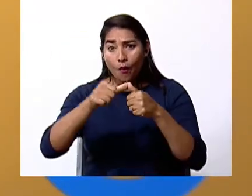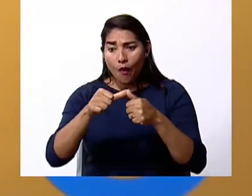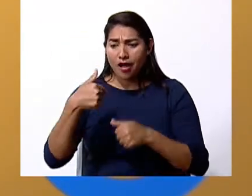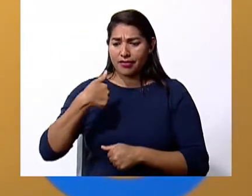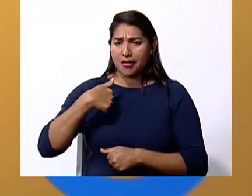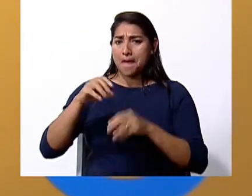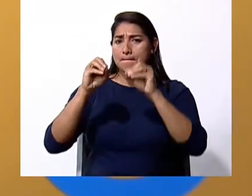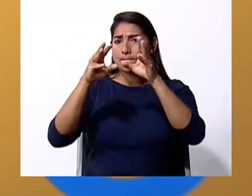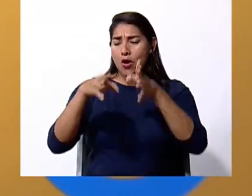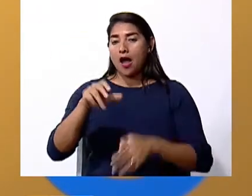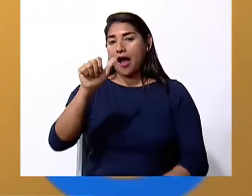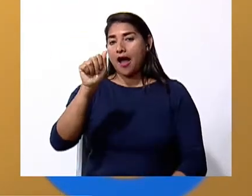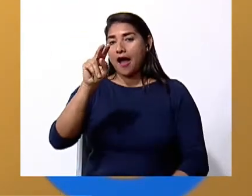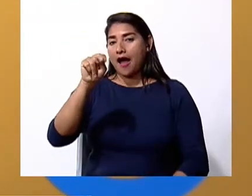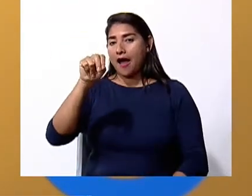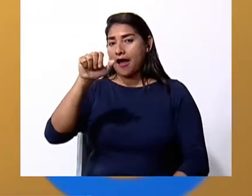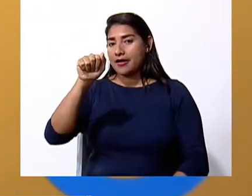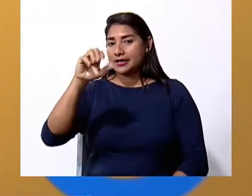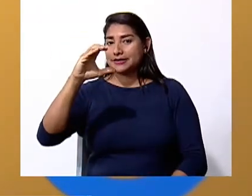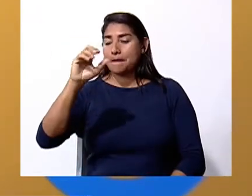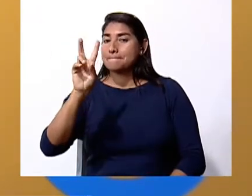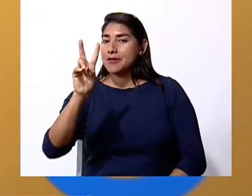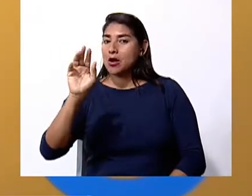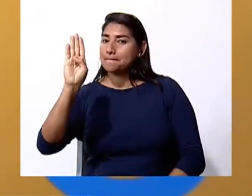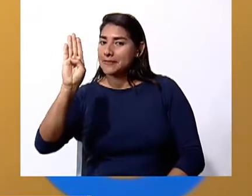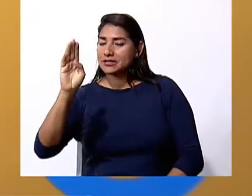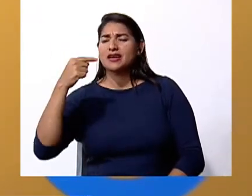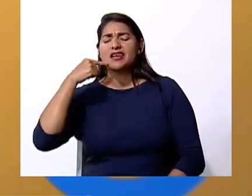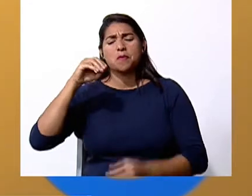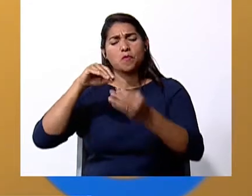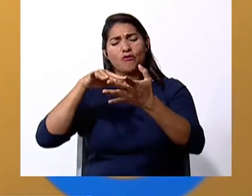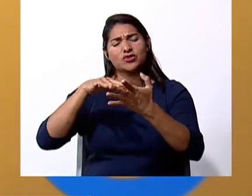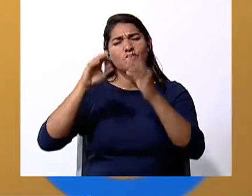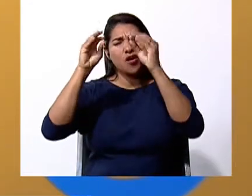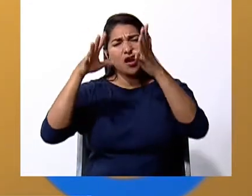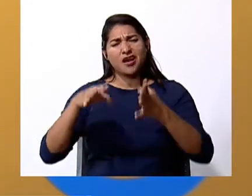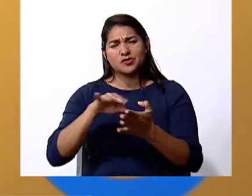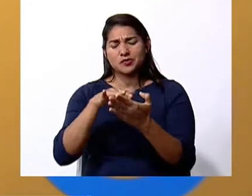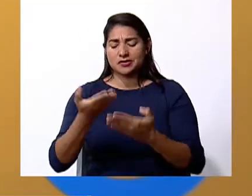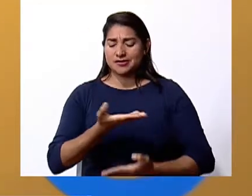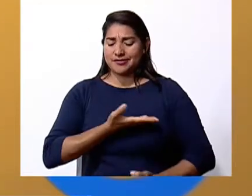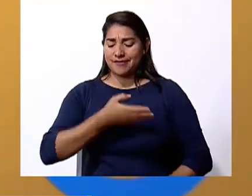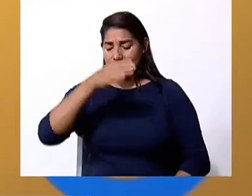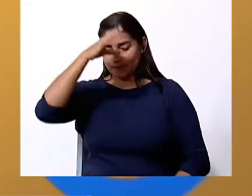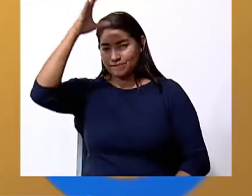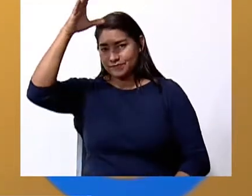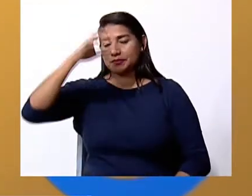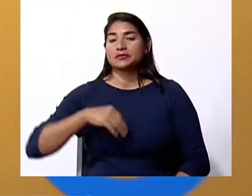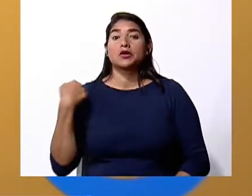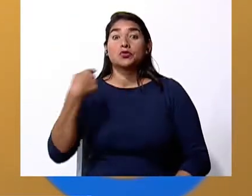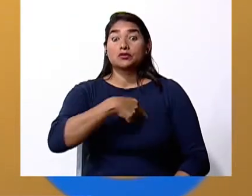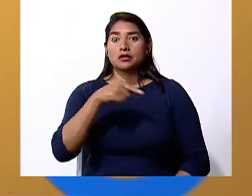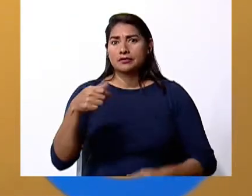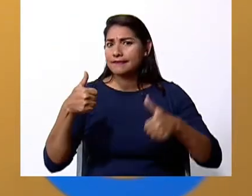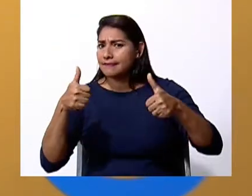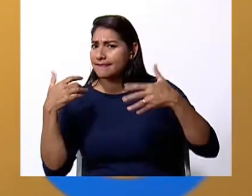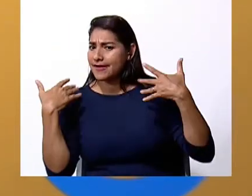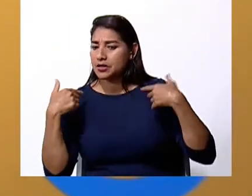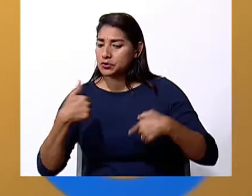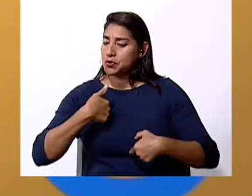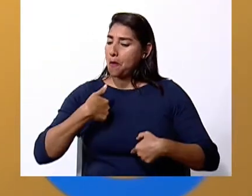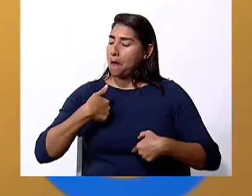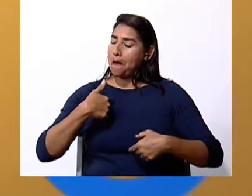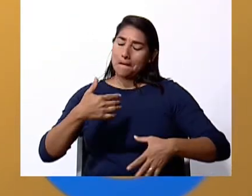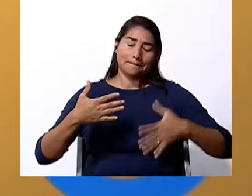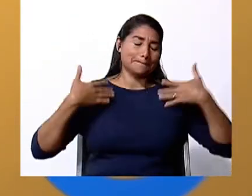Soy la propia Ana Cecilia Baradona Briseño, su profesora de Estudios Sociales y de Educación Cívica. Contentos, porque yo aquí estoy